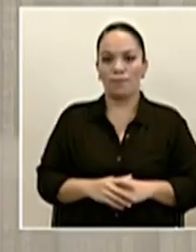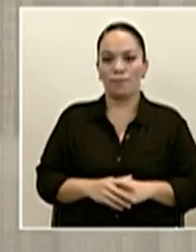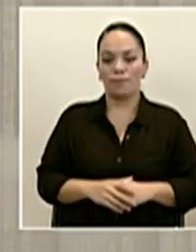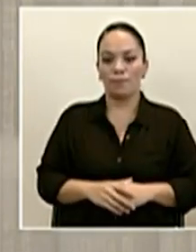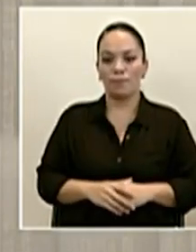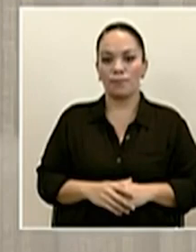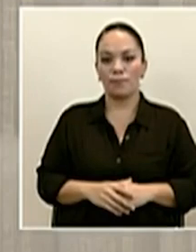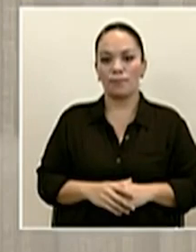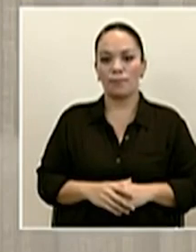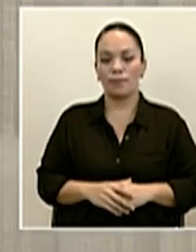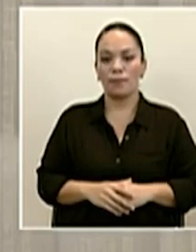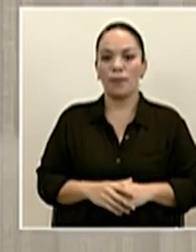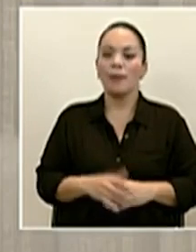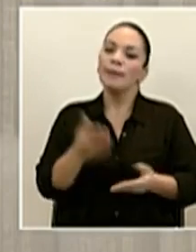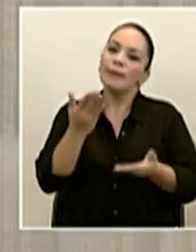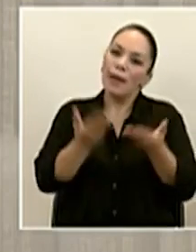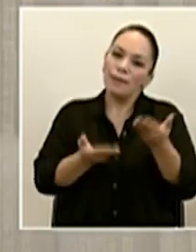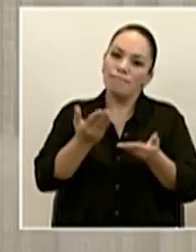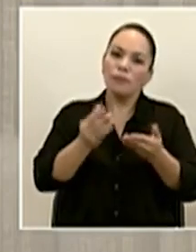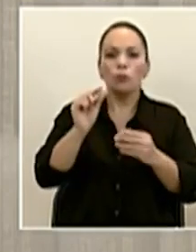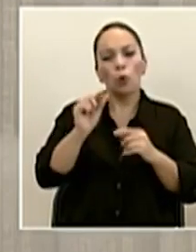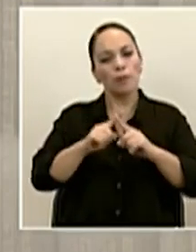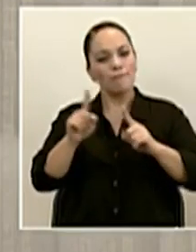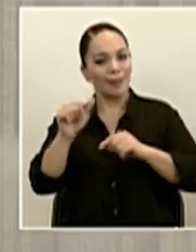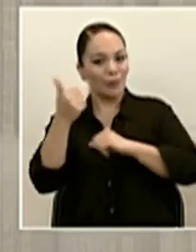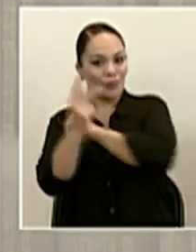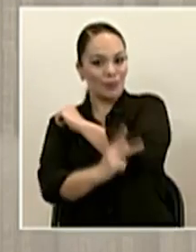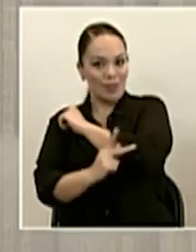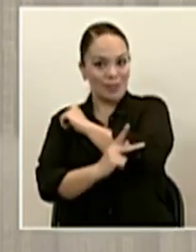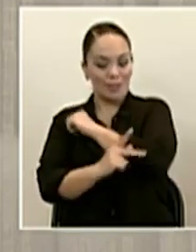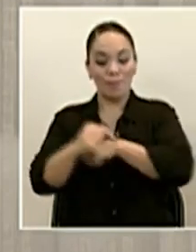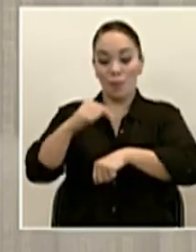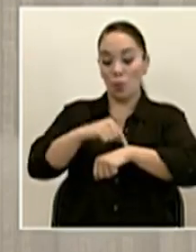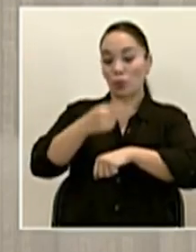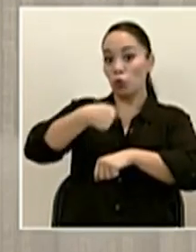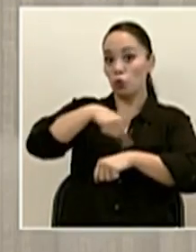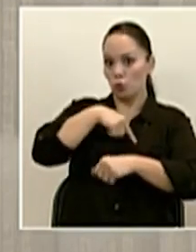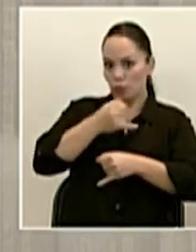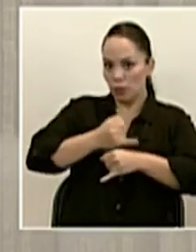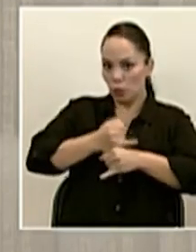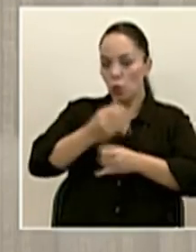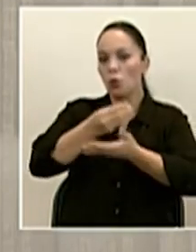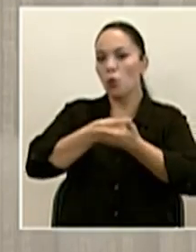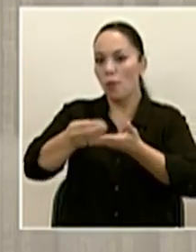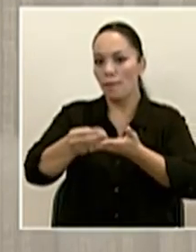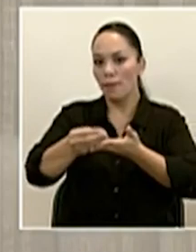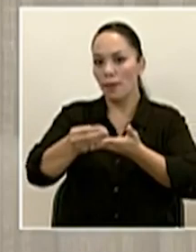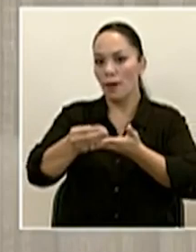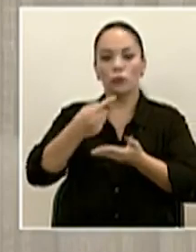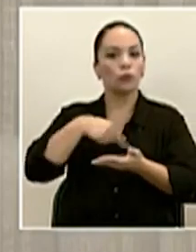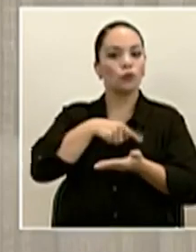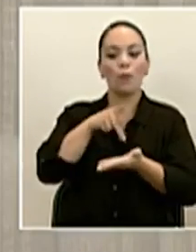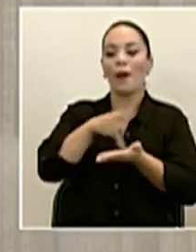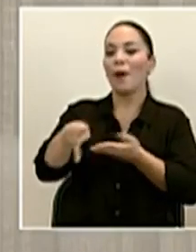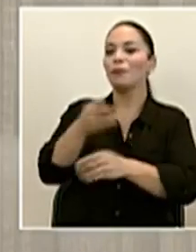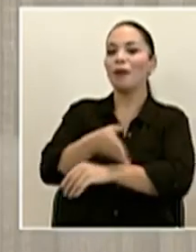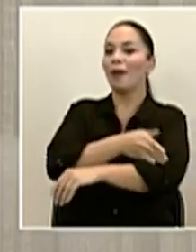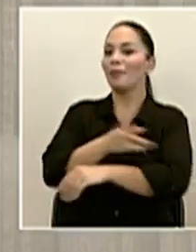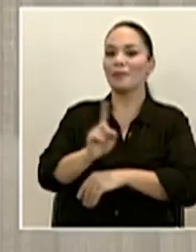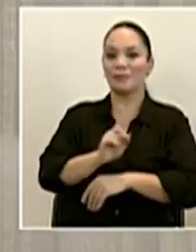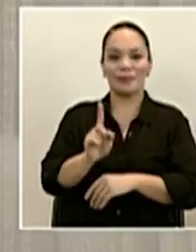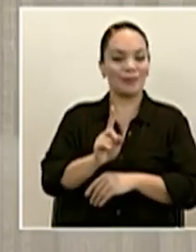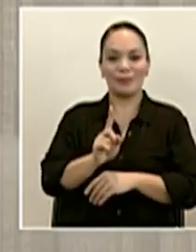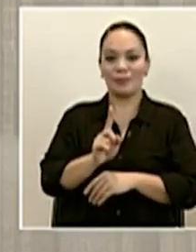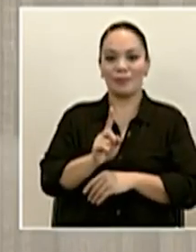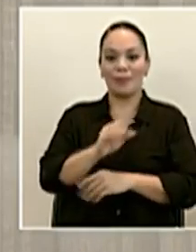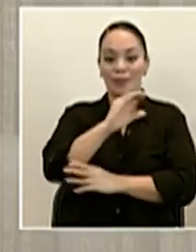contrario a algunos otros países, cuando nosotros compramos como institución no pagamos por adelantado. O sea,